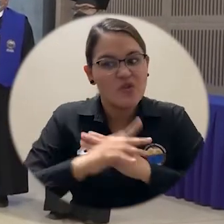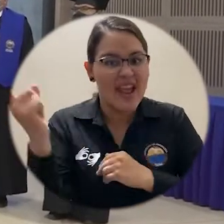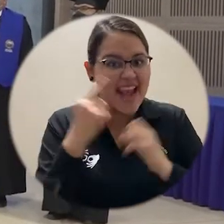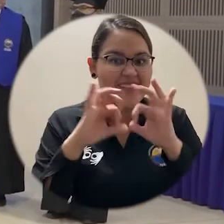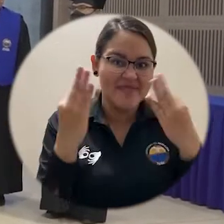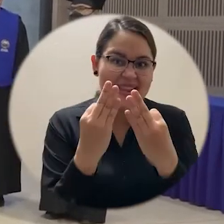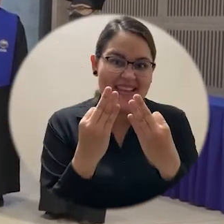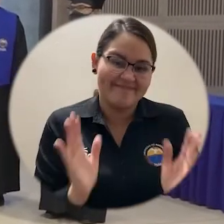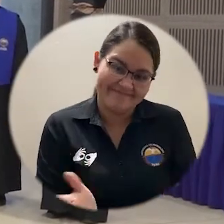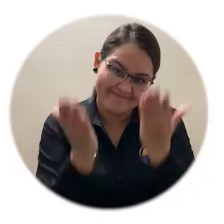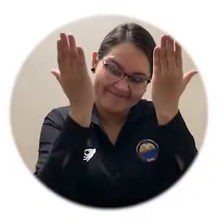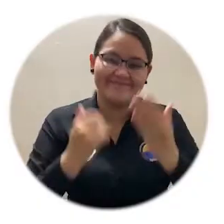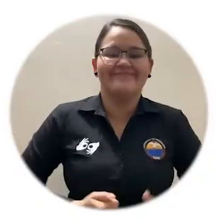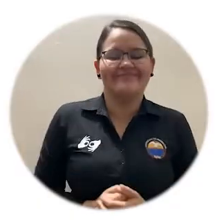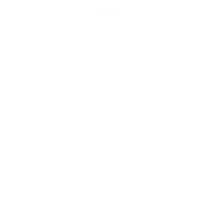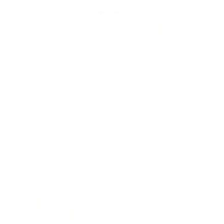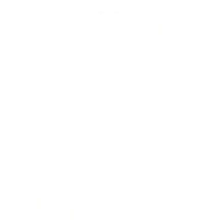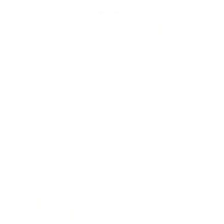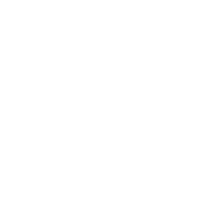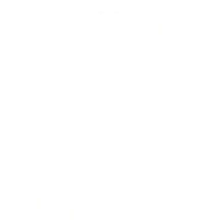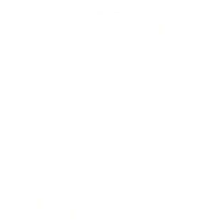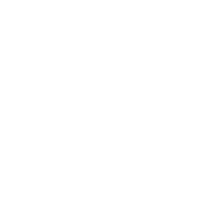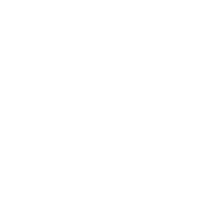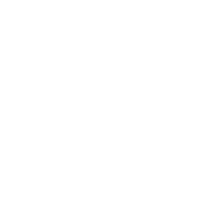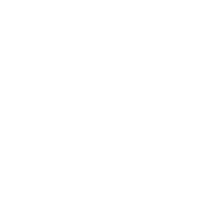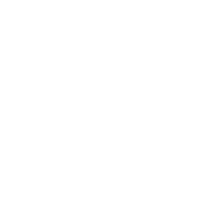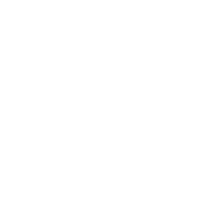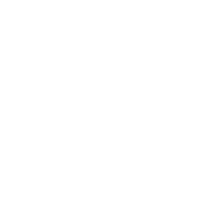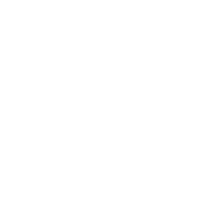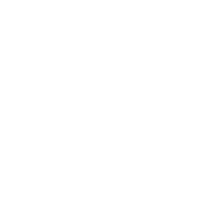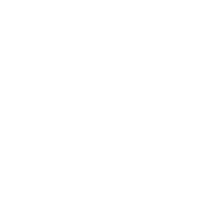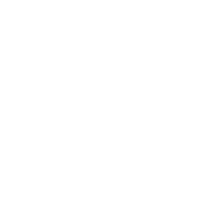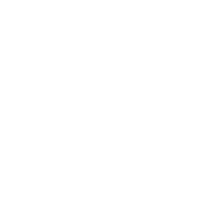Universidad del Magdalena. Aún más incluyente e innovadora.